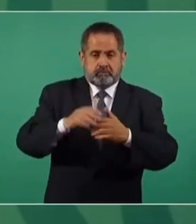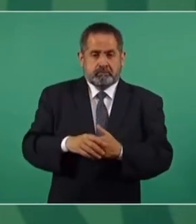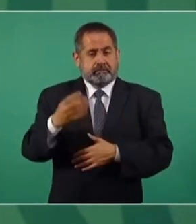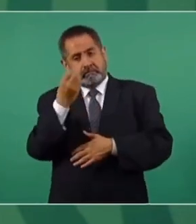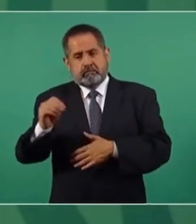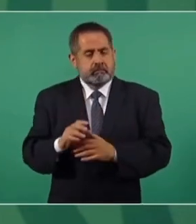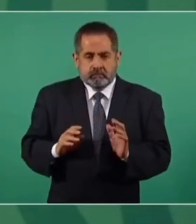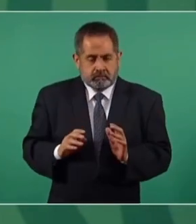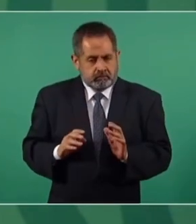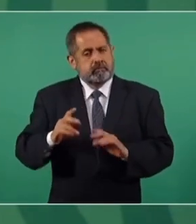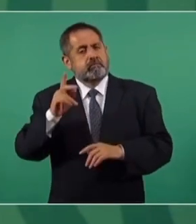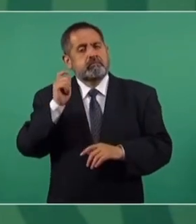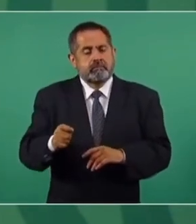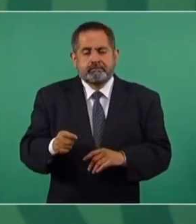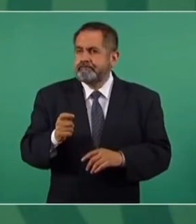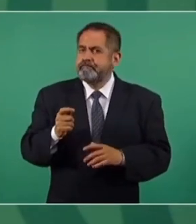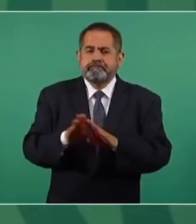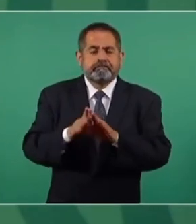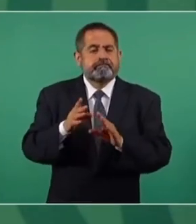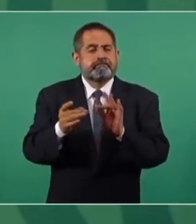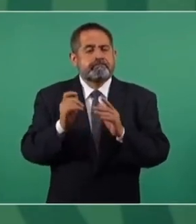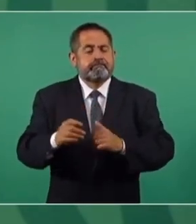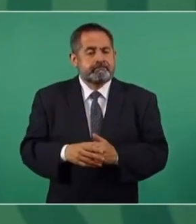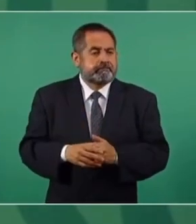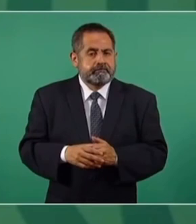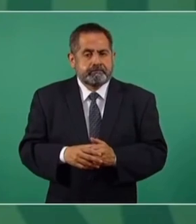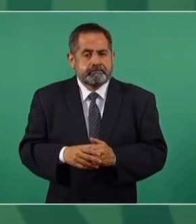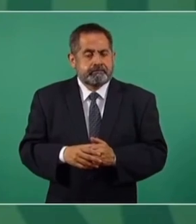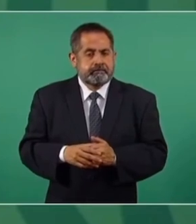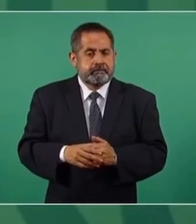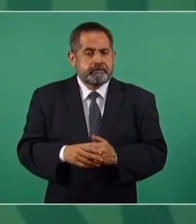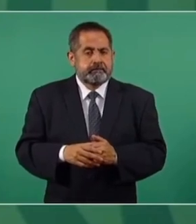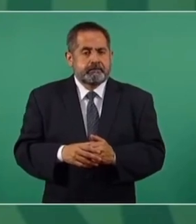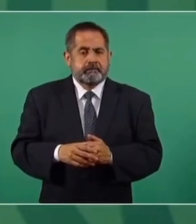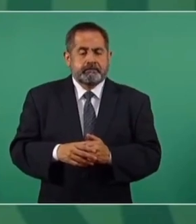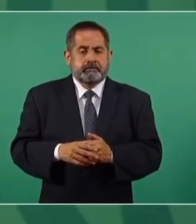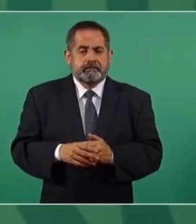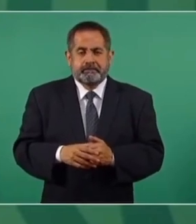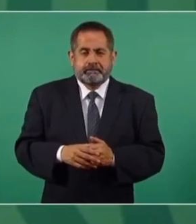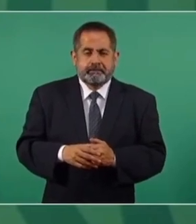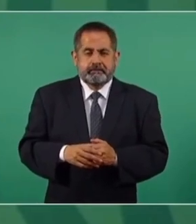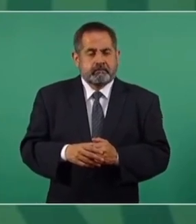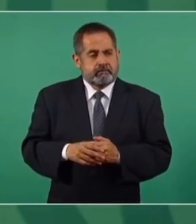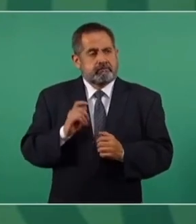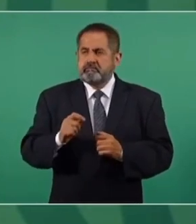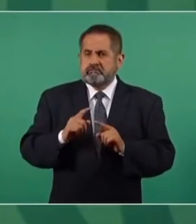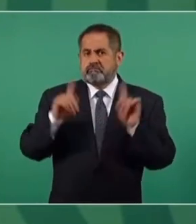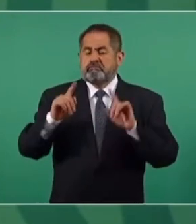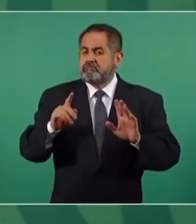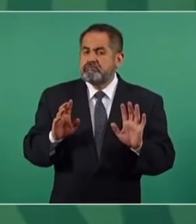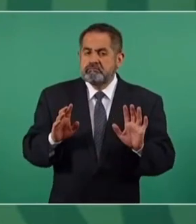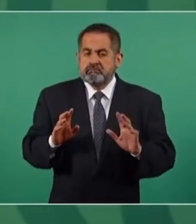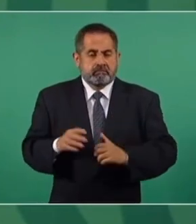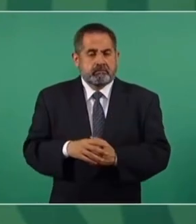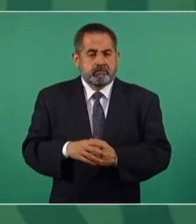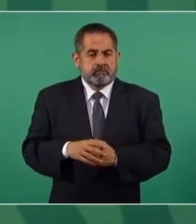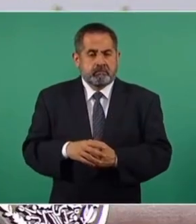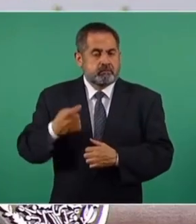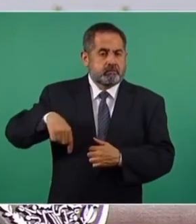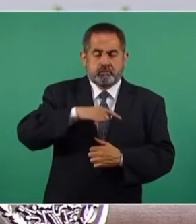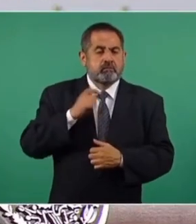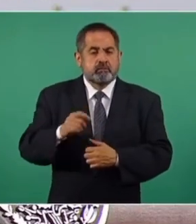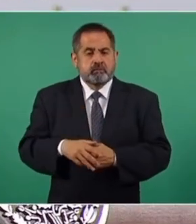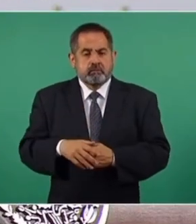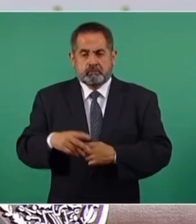obligatorio, es algo que nos distingue al ser